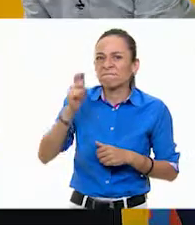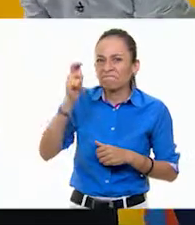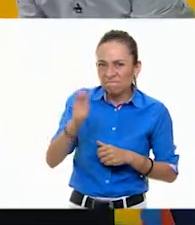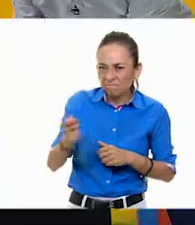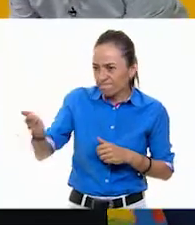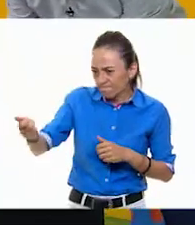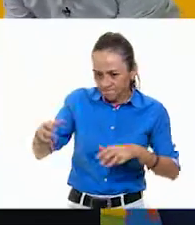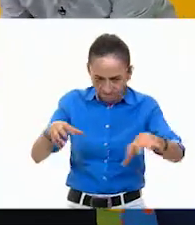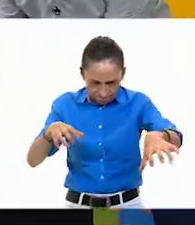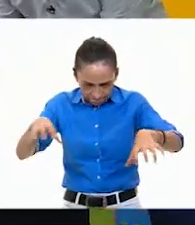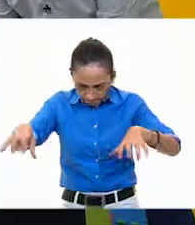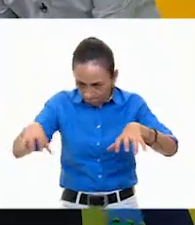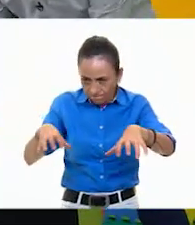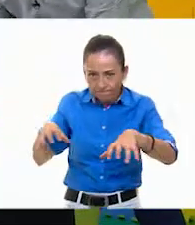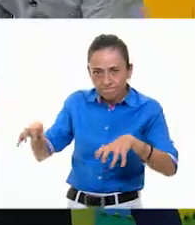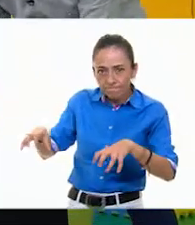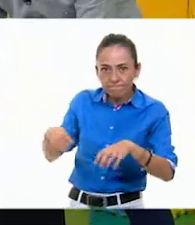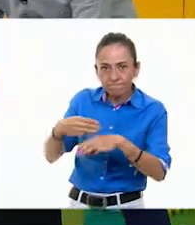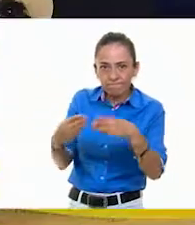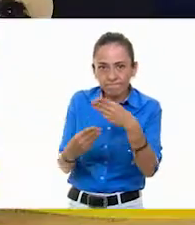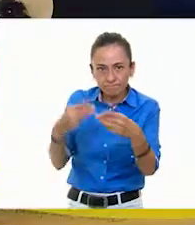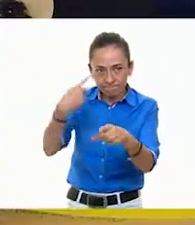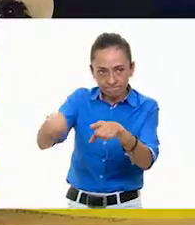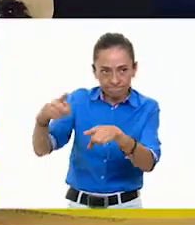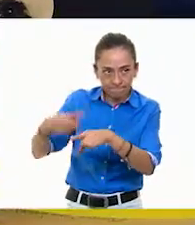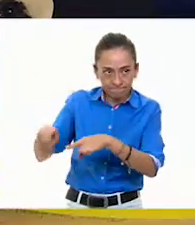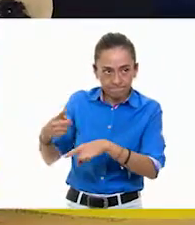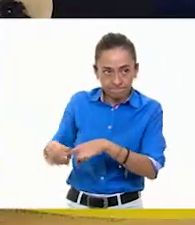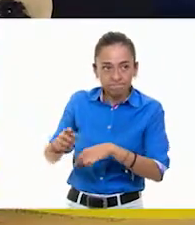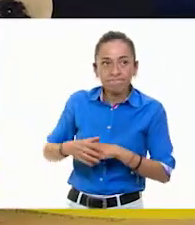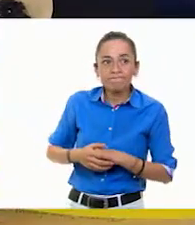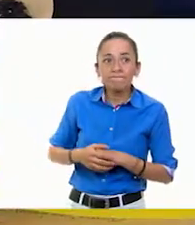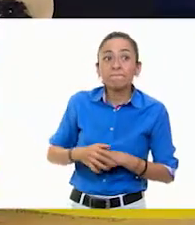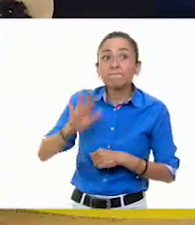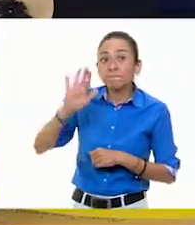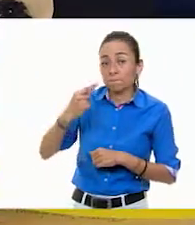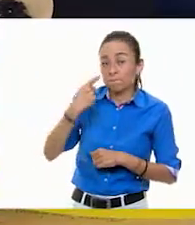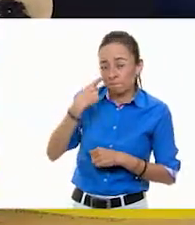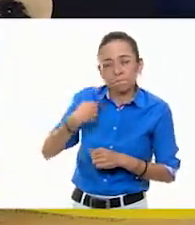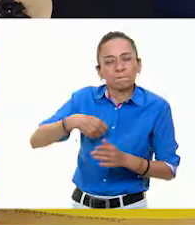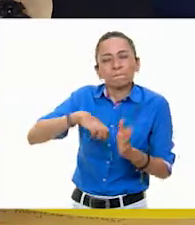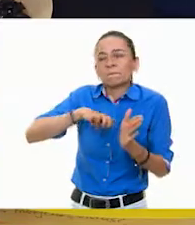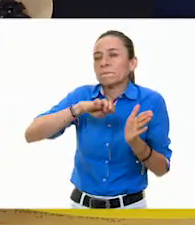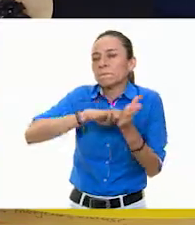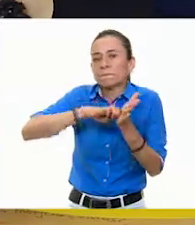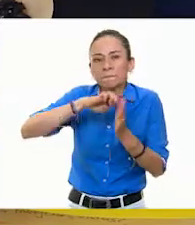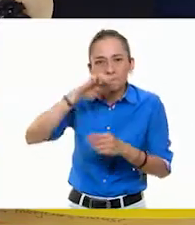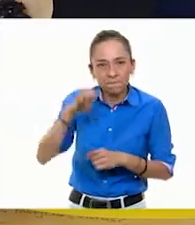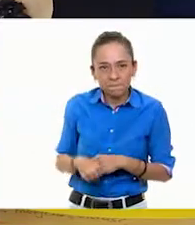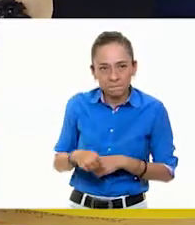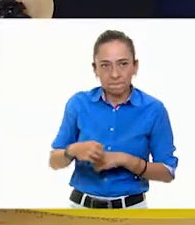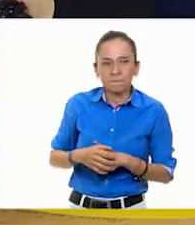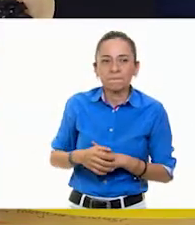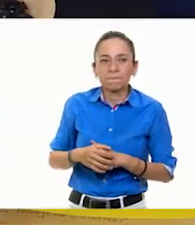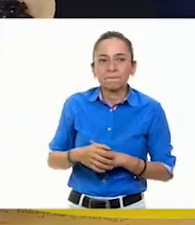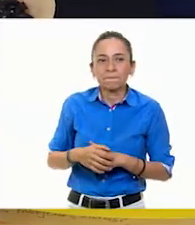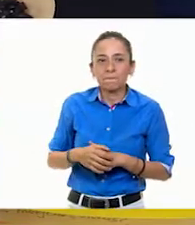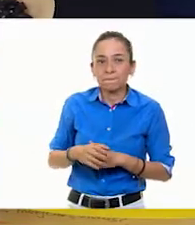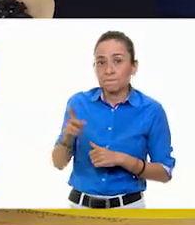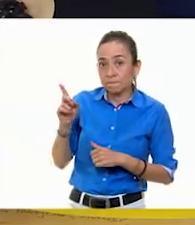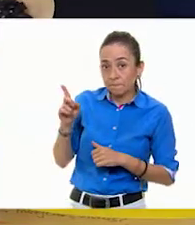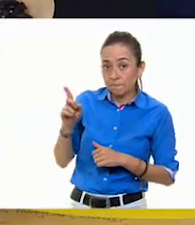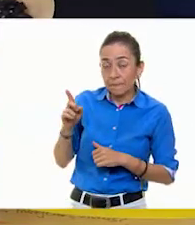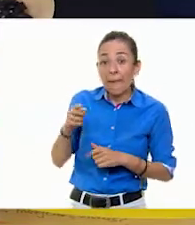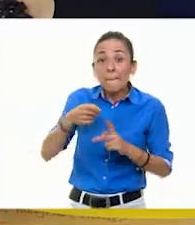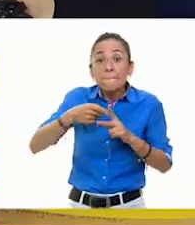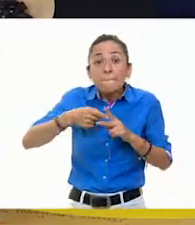Sí. Y entonces empiezo, por ejemplo, desde el